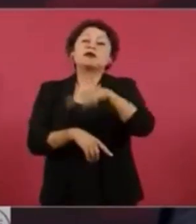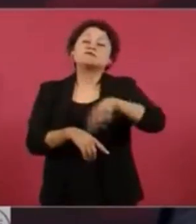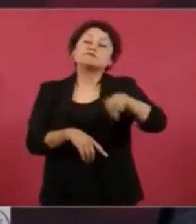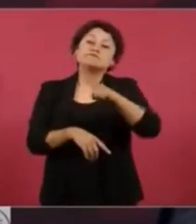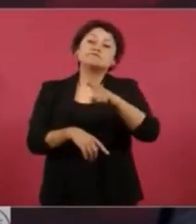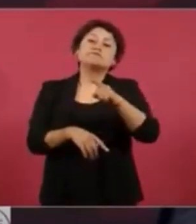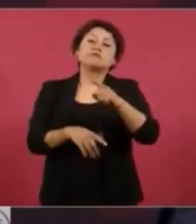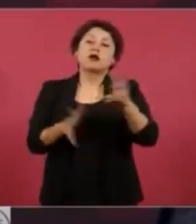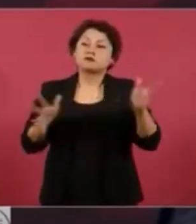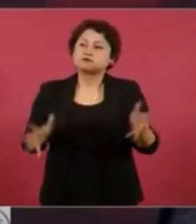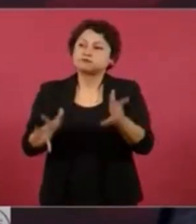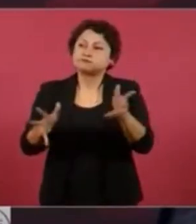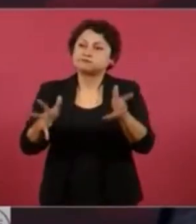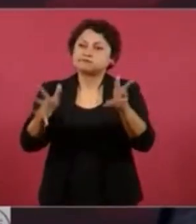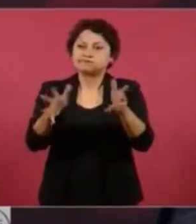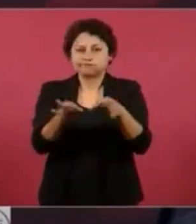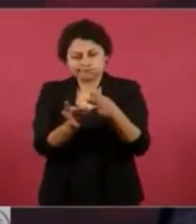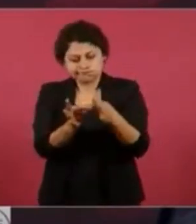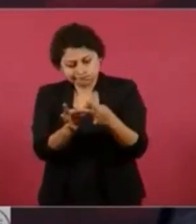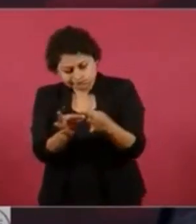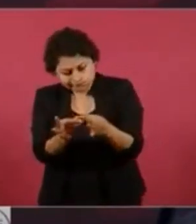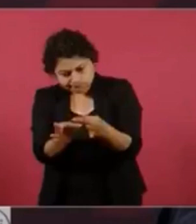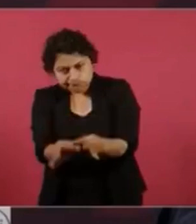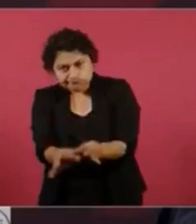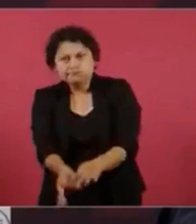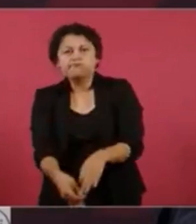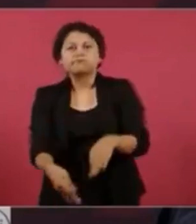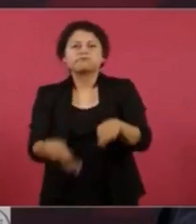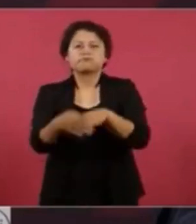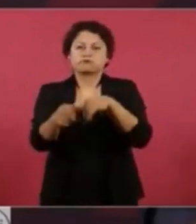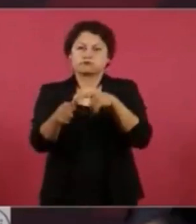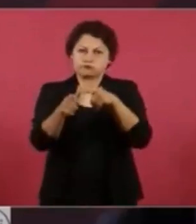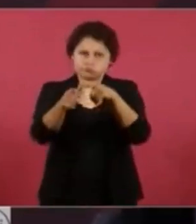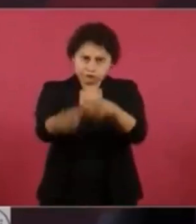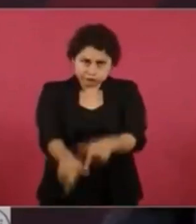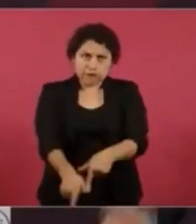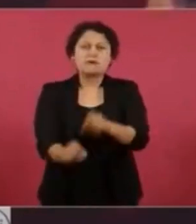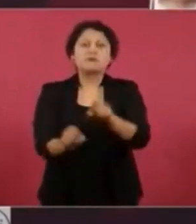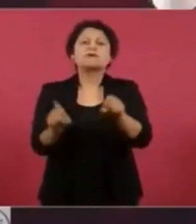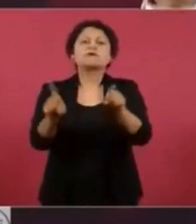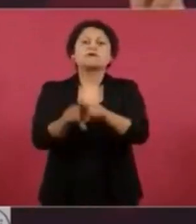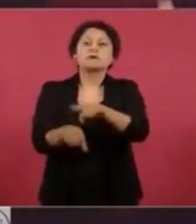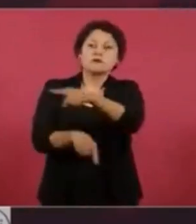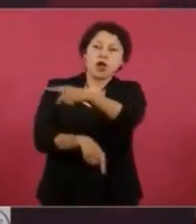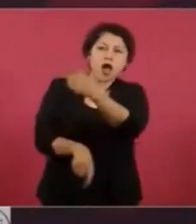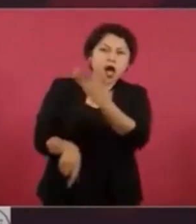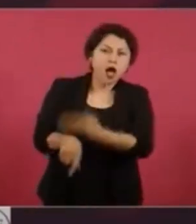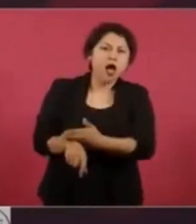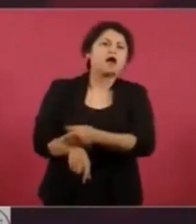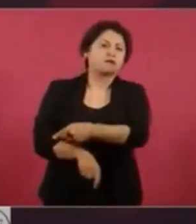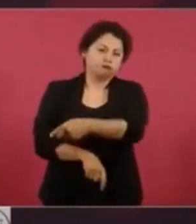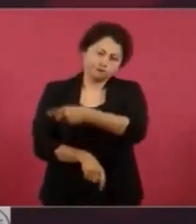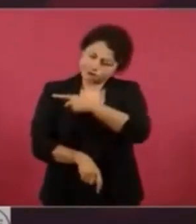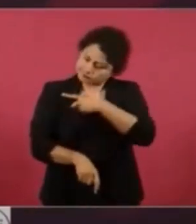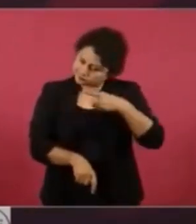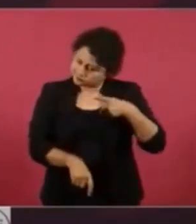en fin, todo eso.